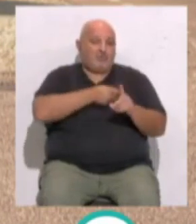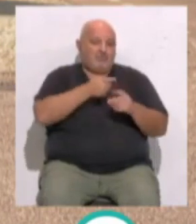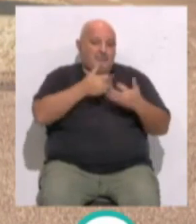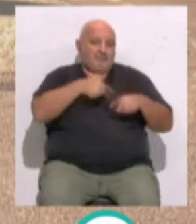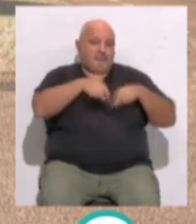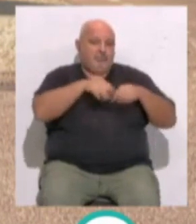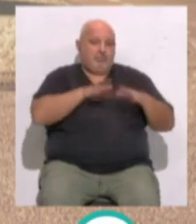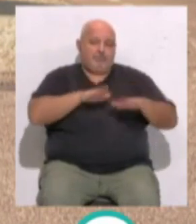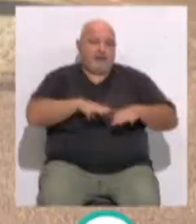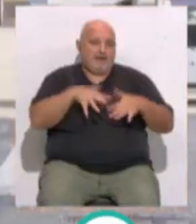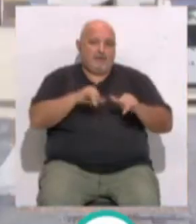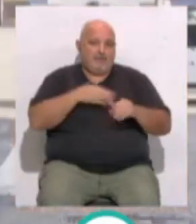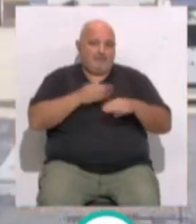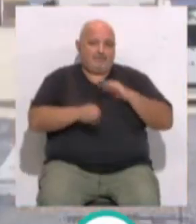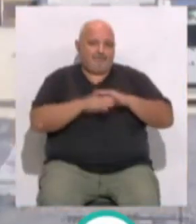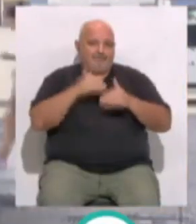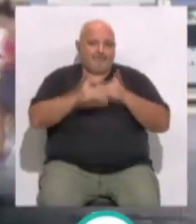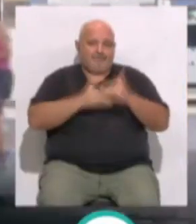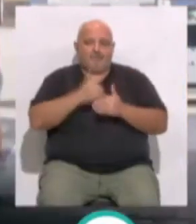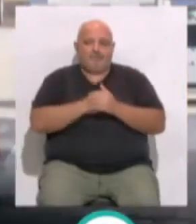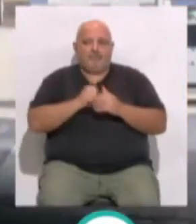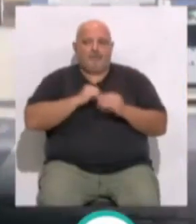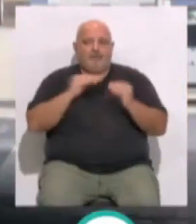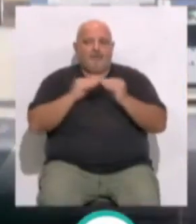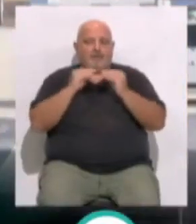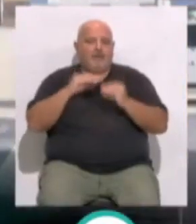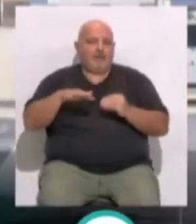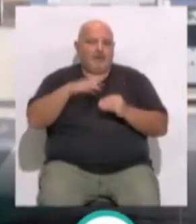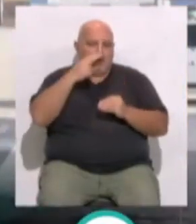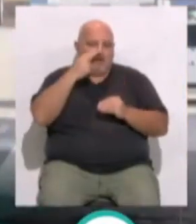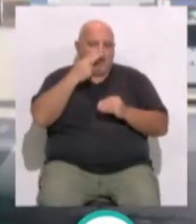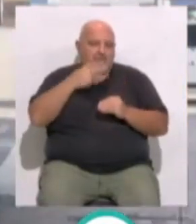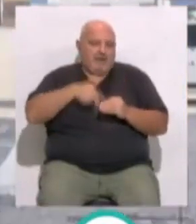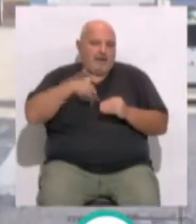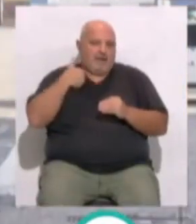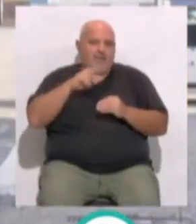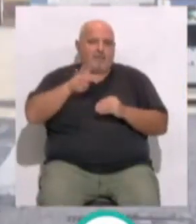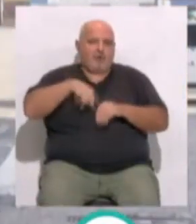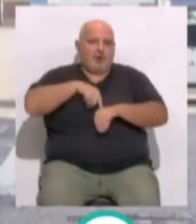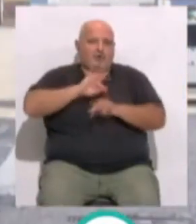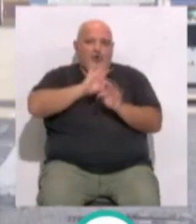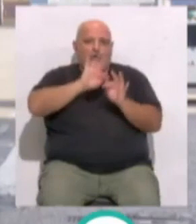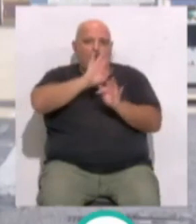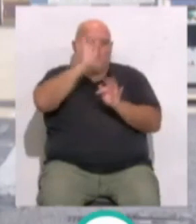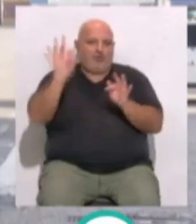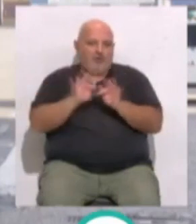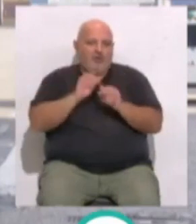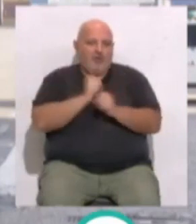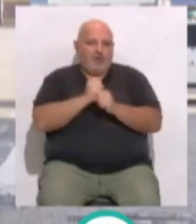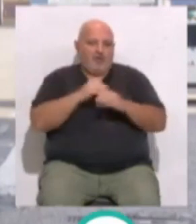tampoco para en estos días. No, efectivamente, esto es un puerto de interés general y tiene que estar las 24 horas, 365 días...